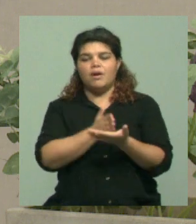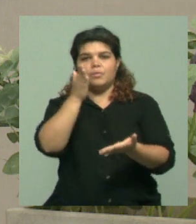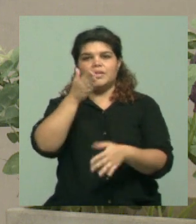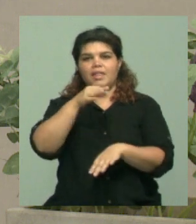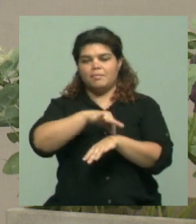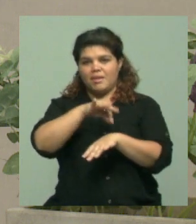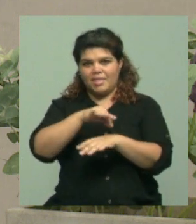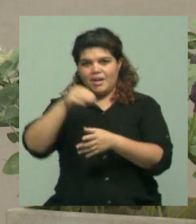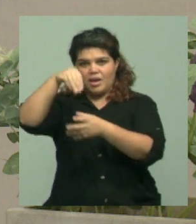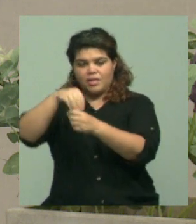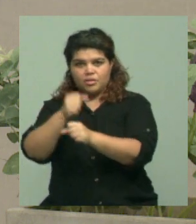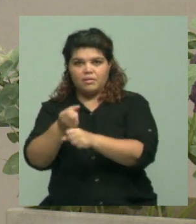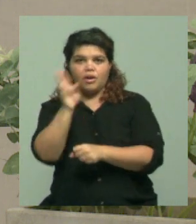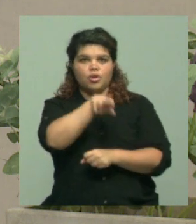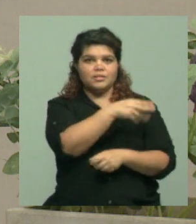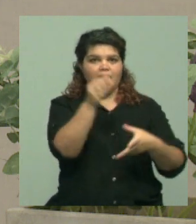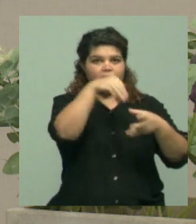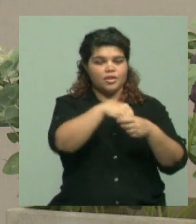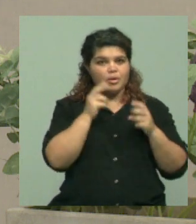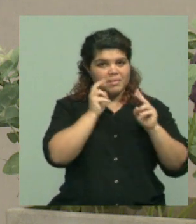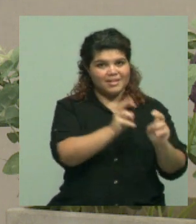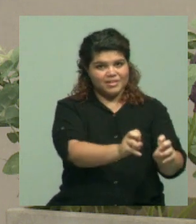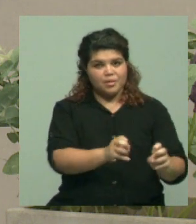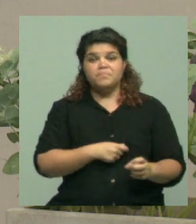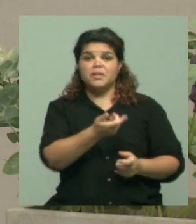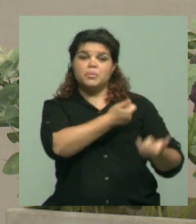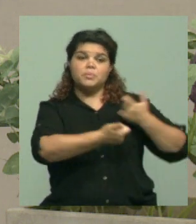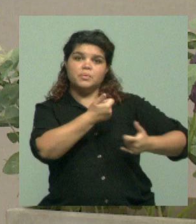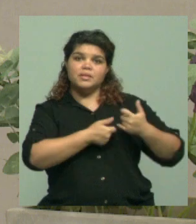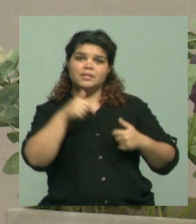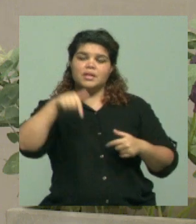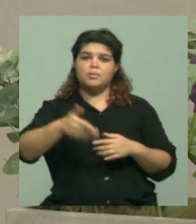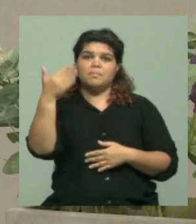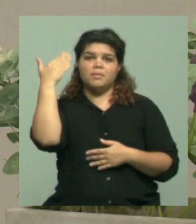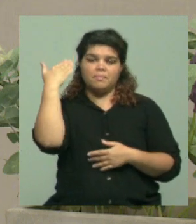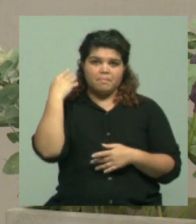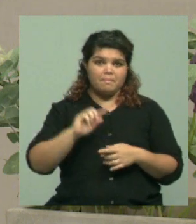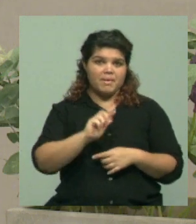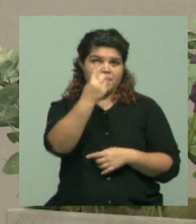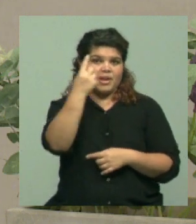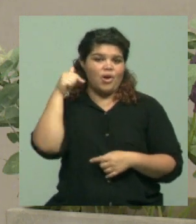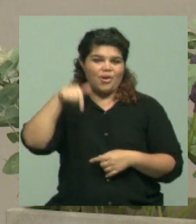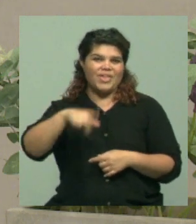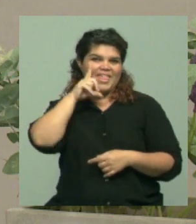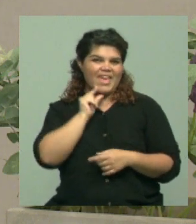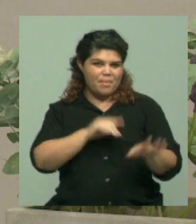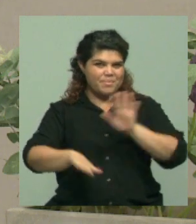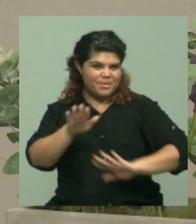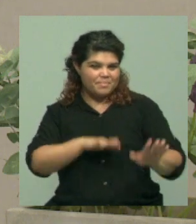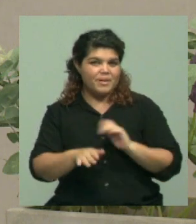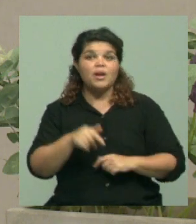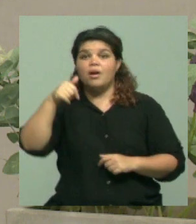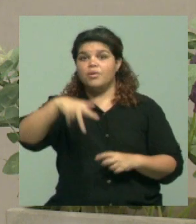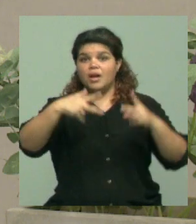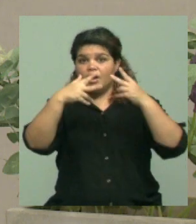también trabaja en CONICET, con nosotros aquí, hablándonos de este primer simposio que, como decíamos, se ha realizado en la jornada de hoy. Nos tenemos que ir a la pausa,